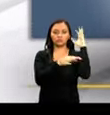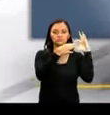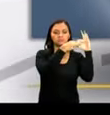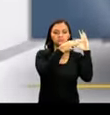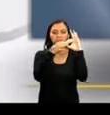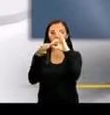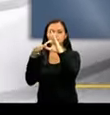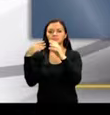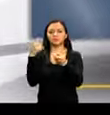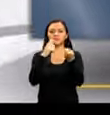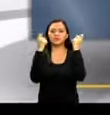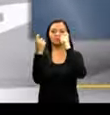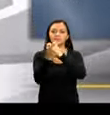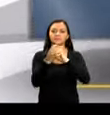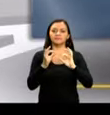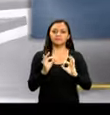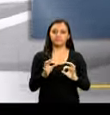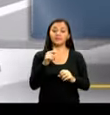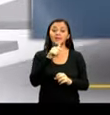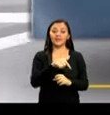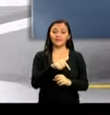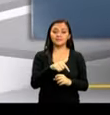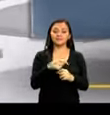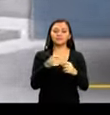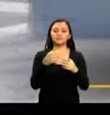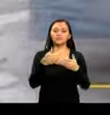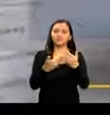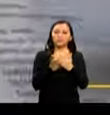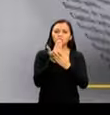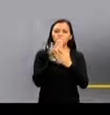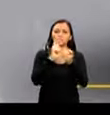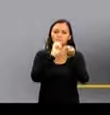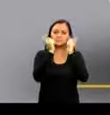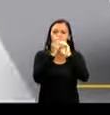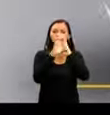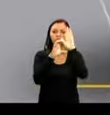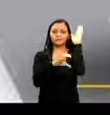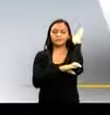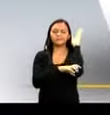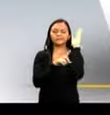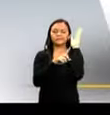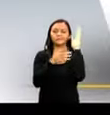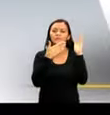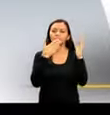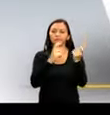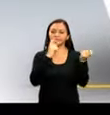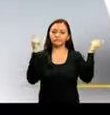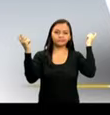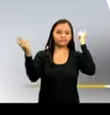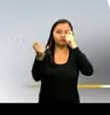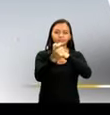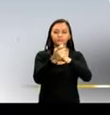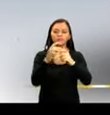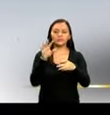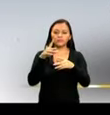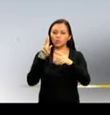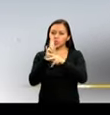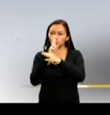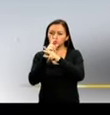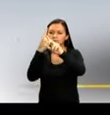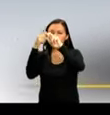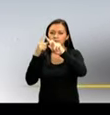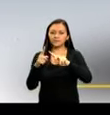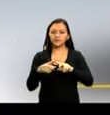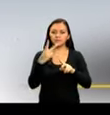en la Constitución para efectuar estos cambios. De esta forma, el tratamiento de enmienda constitucional se convierte en un mecanismo útil para